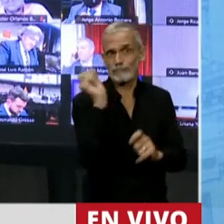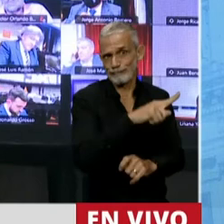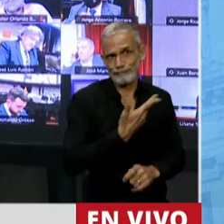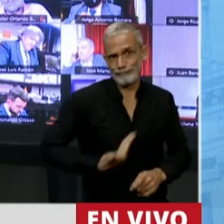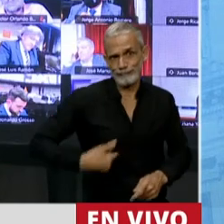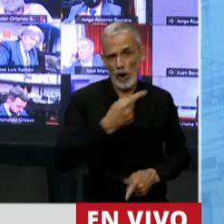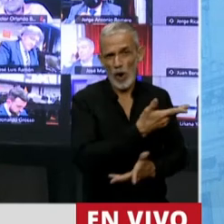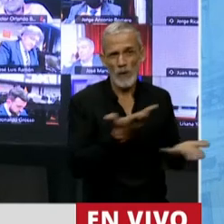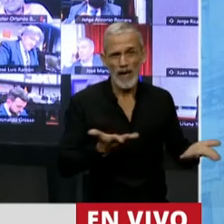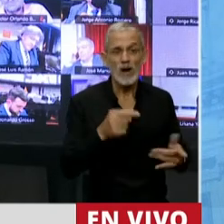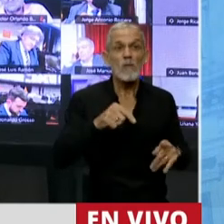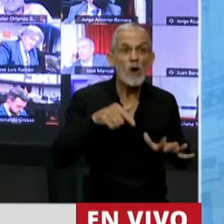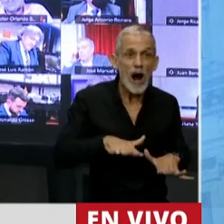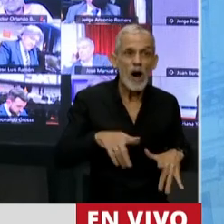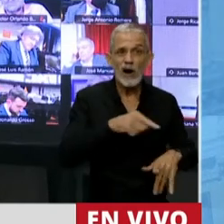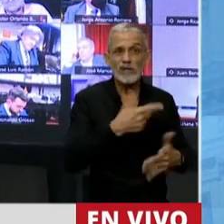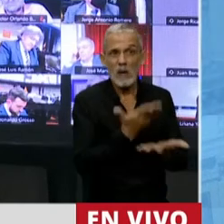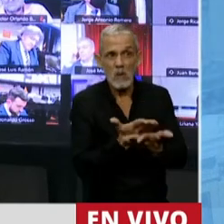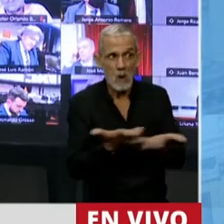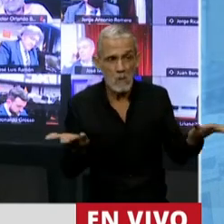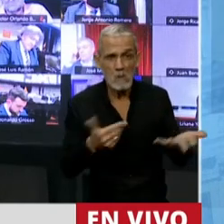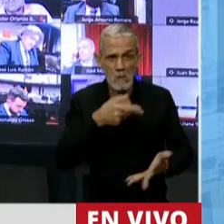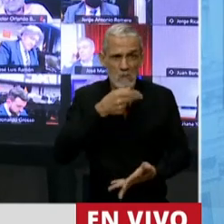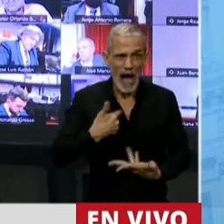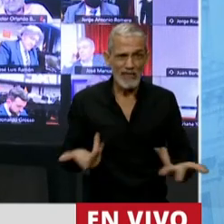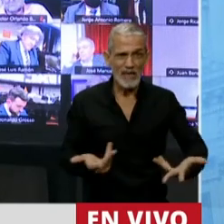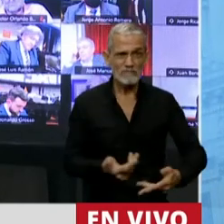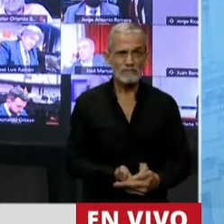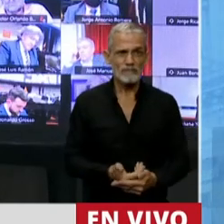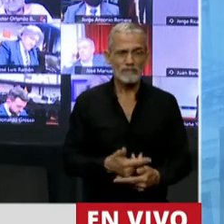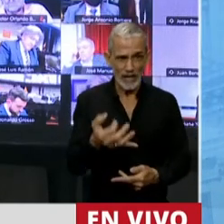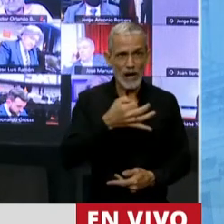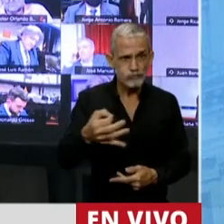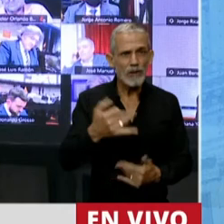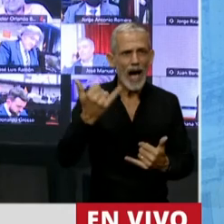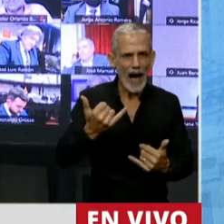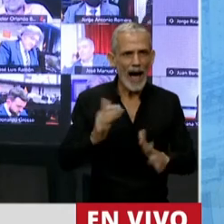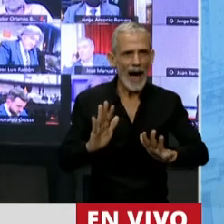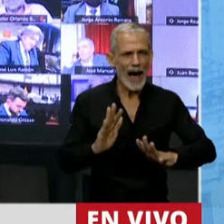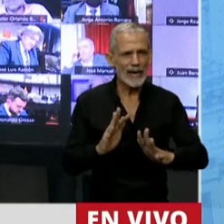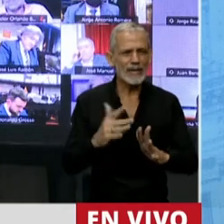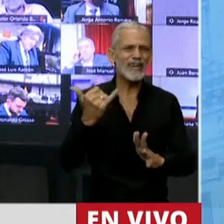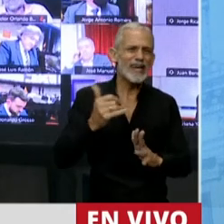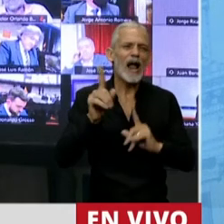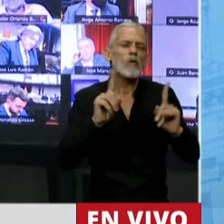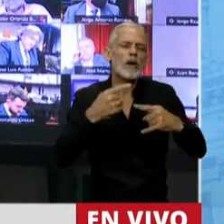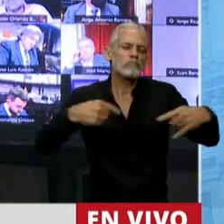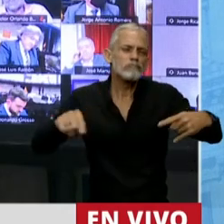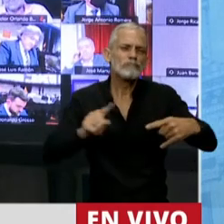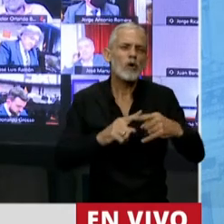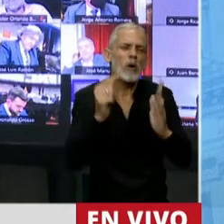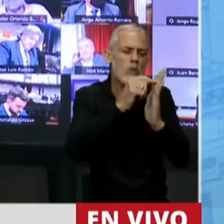gobierno y por ahora esa propuesta no la conocemos. Es cierto que se han manifestado algunas cuestiones